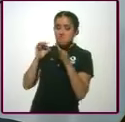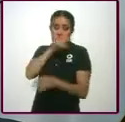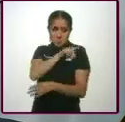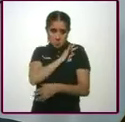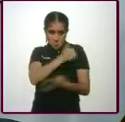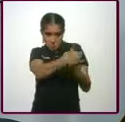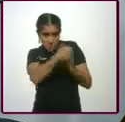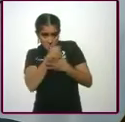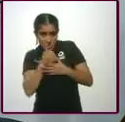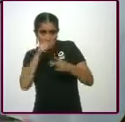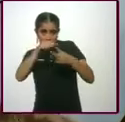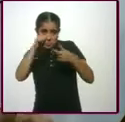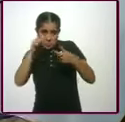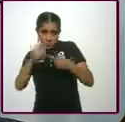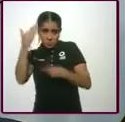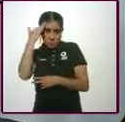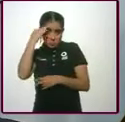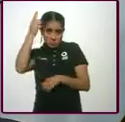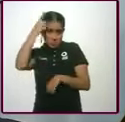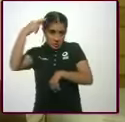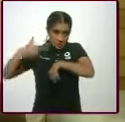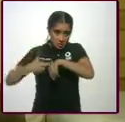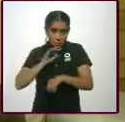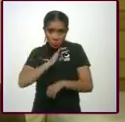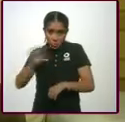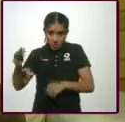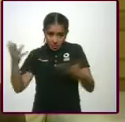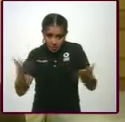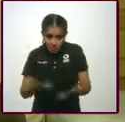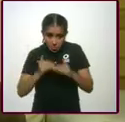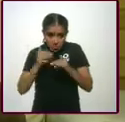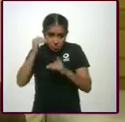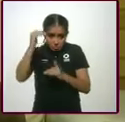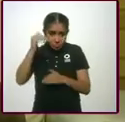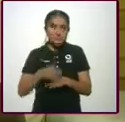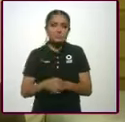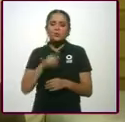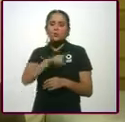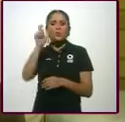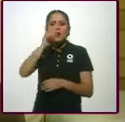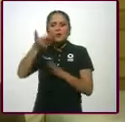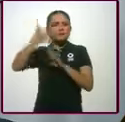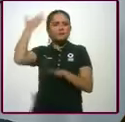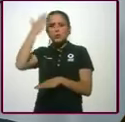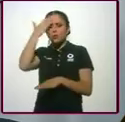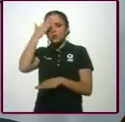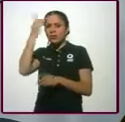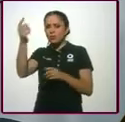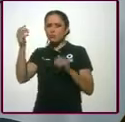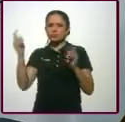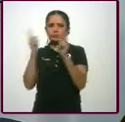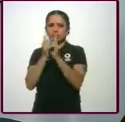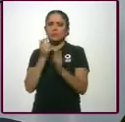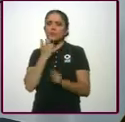estas dos instituciones para sacarlas adelante. ¿Desde hace cuánto conoces a Andrés Manuel? Tendré 25,